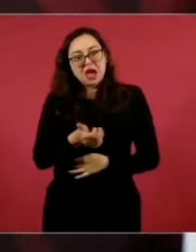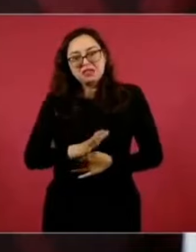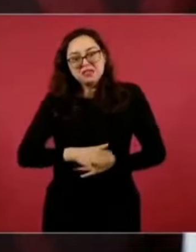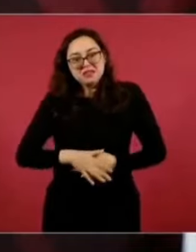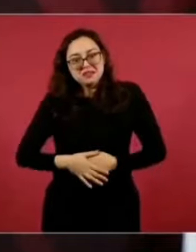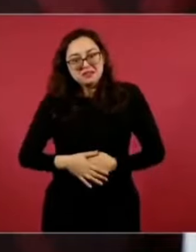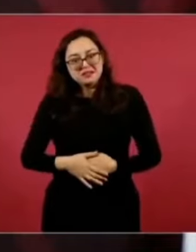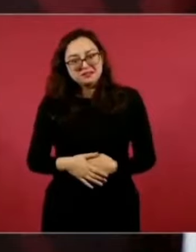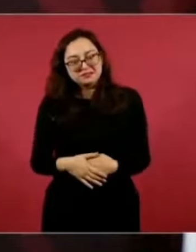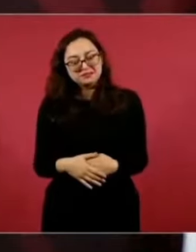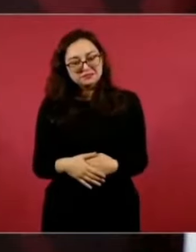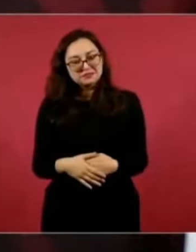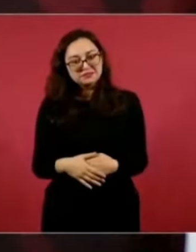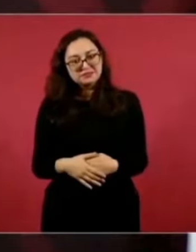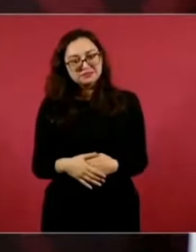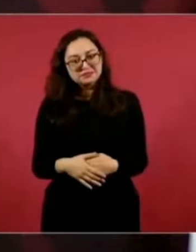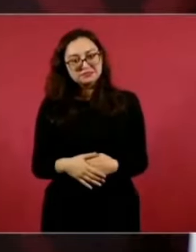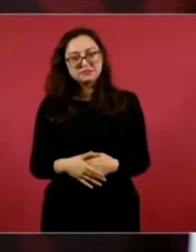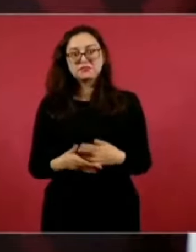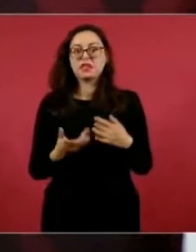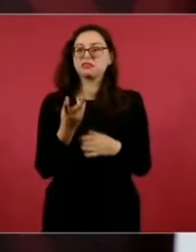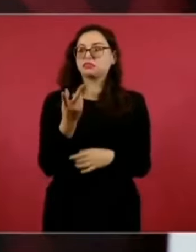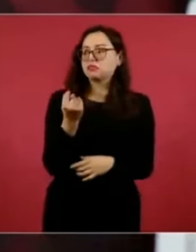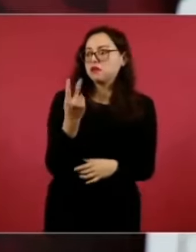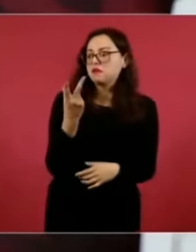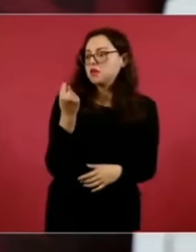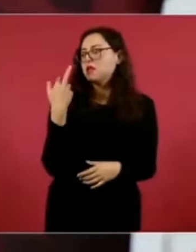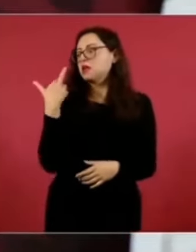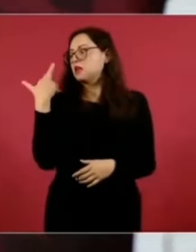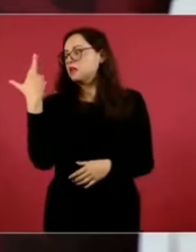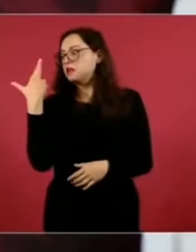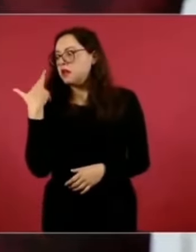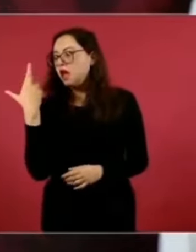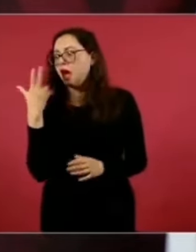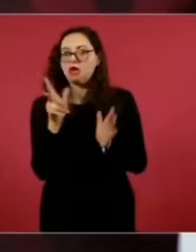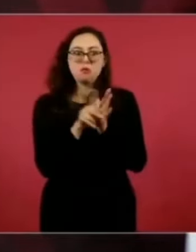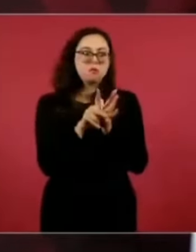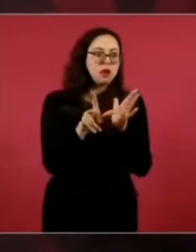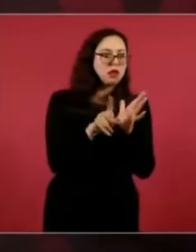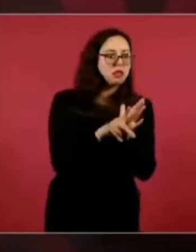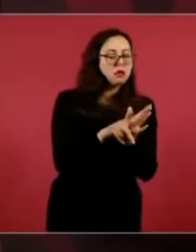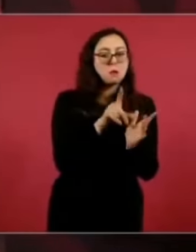Tienen los medios totalmente